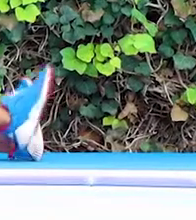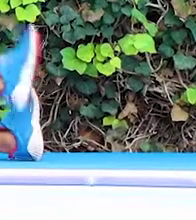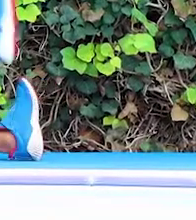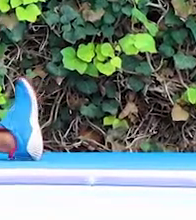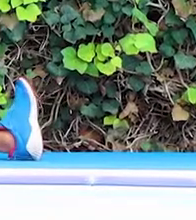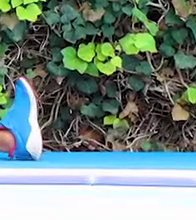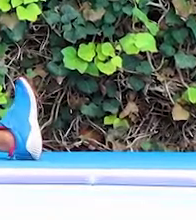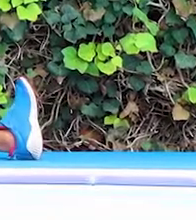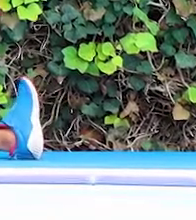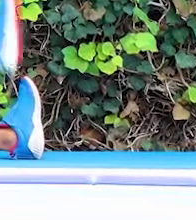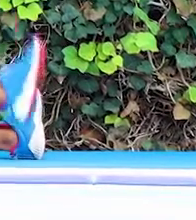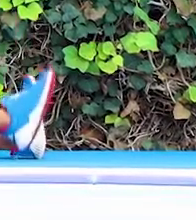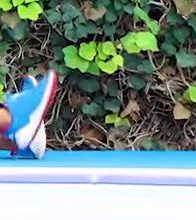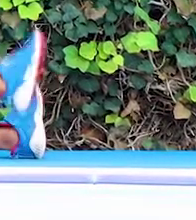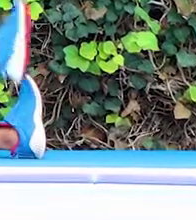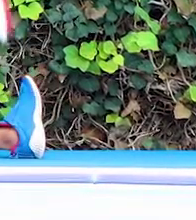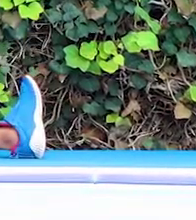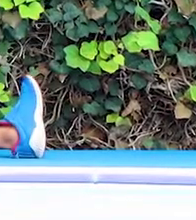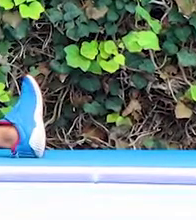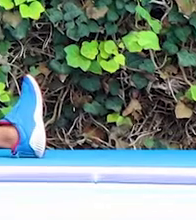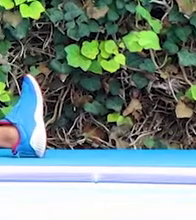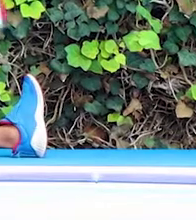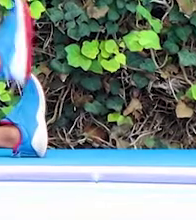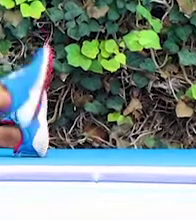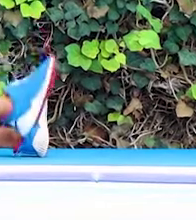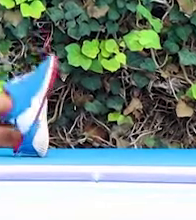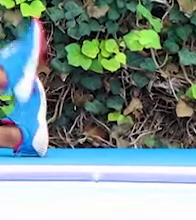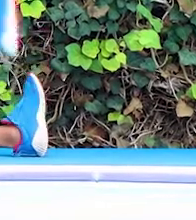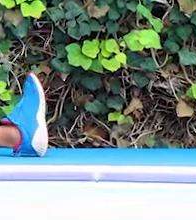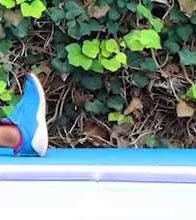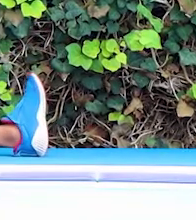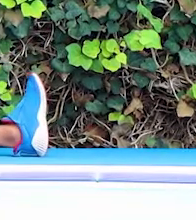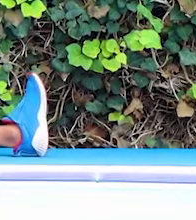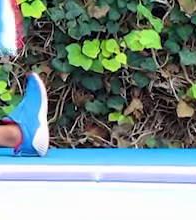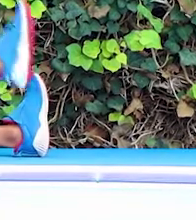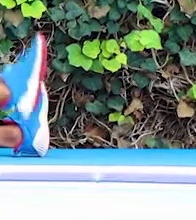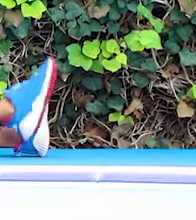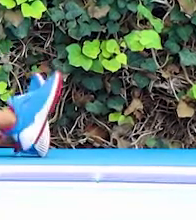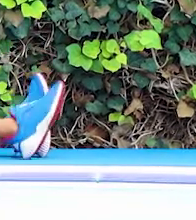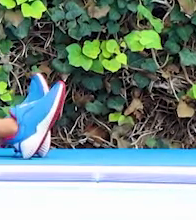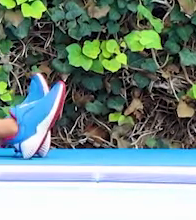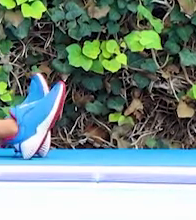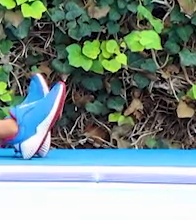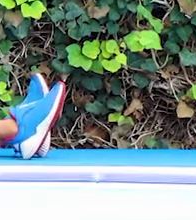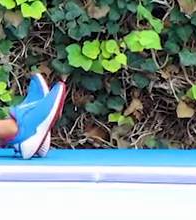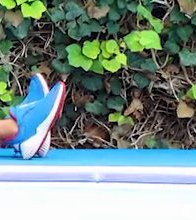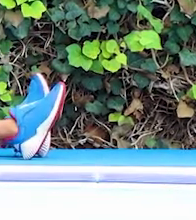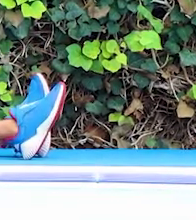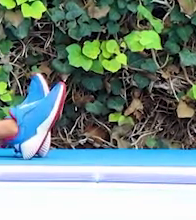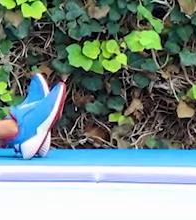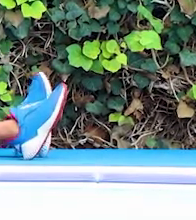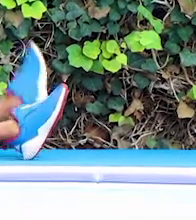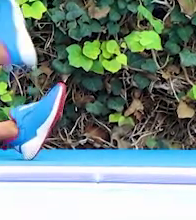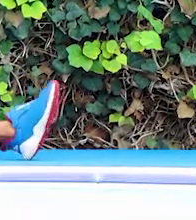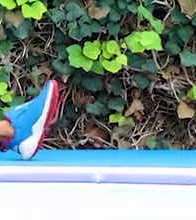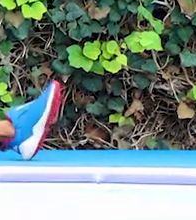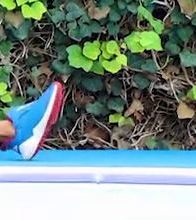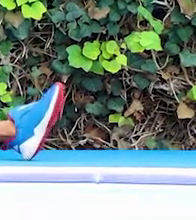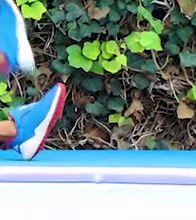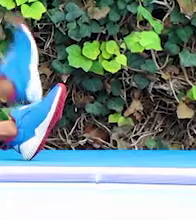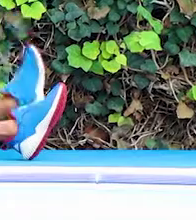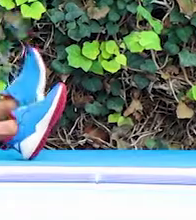veces sin tocar el suelo. Dos más. Estira muy bien. Exacto. Cambiamos. Pie izquierdo